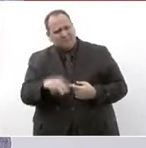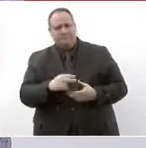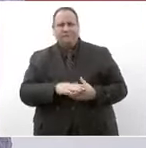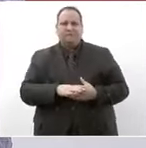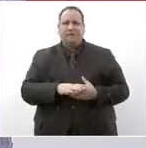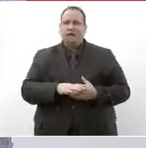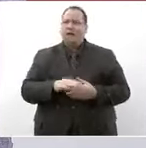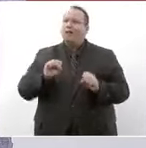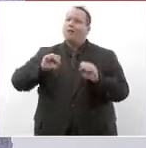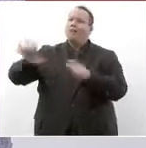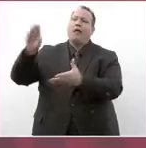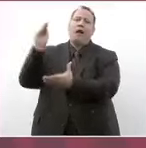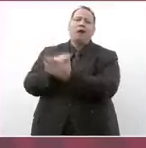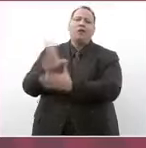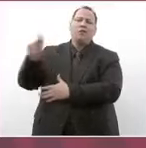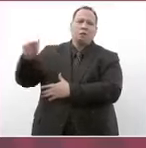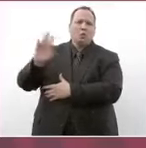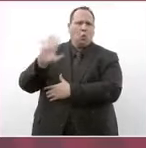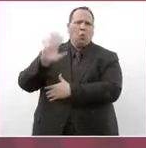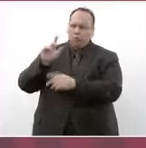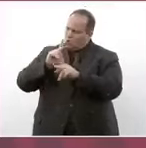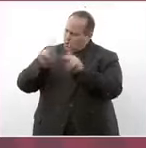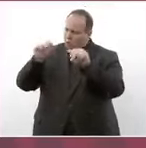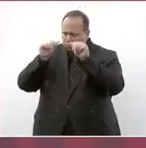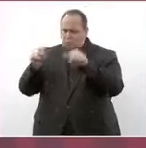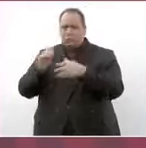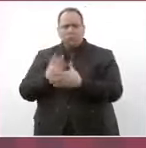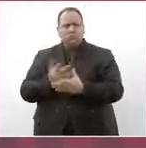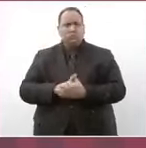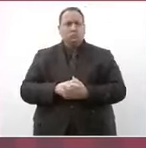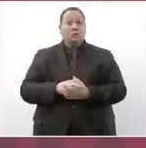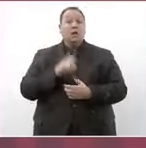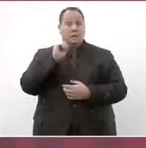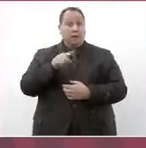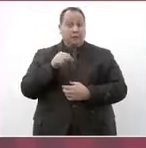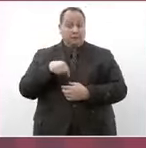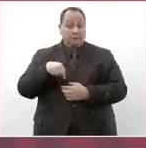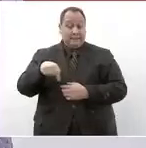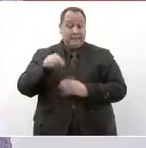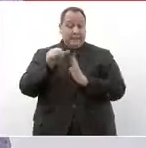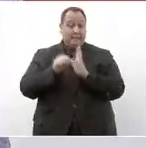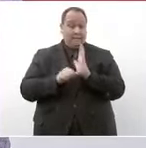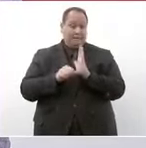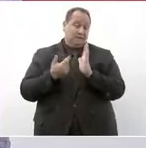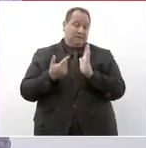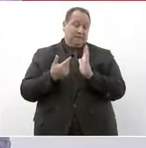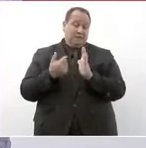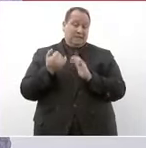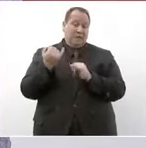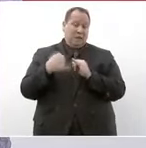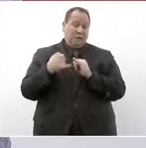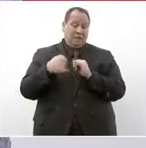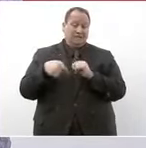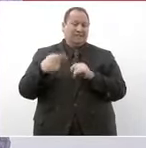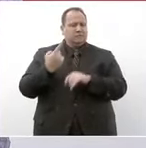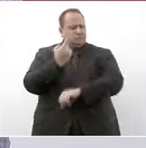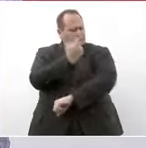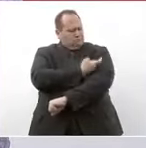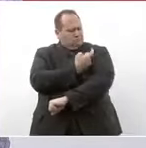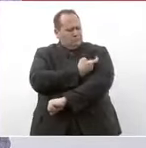sin atención también a finales de este mes terminamos ya de vacunar